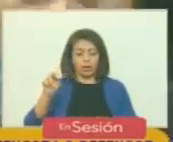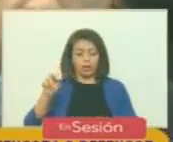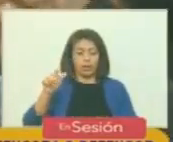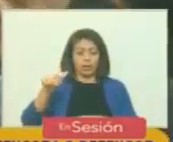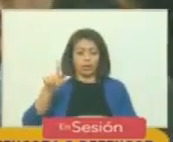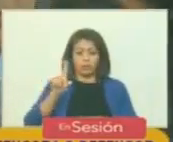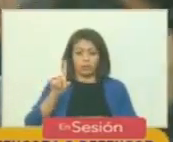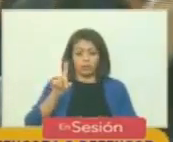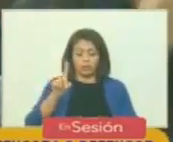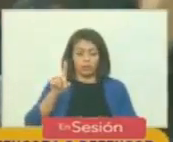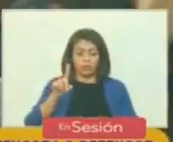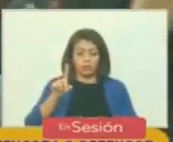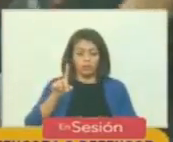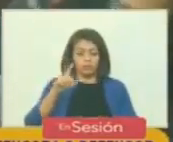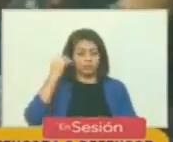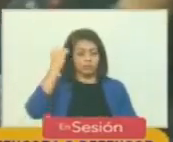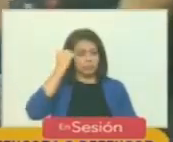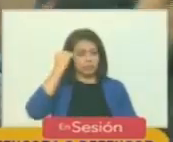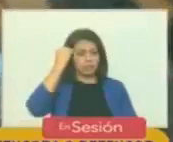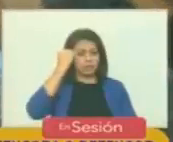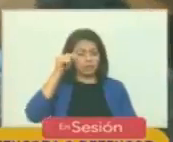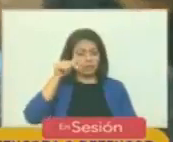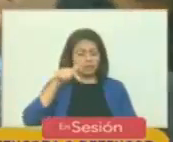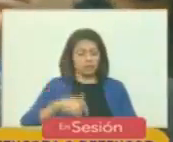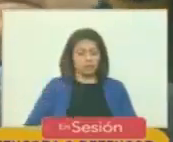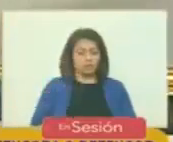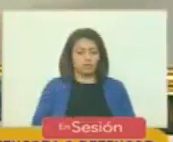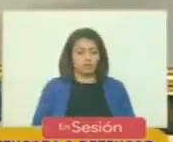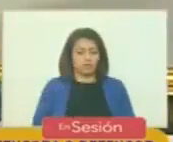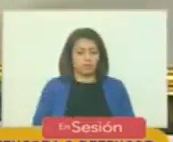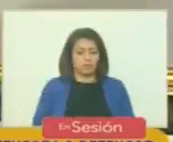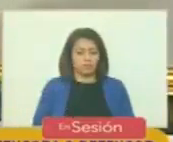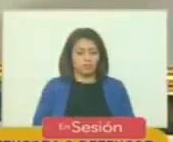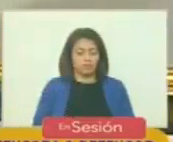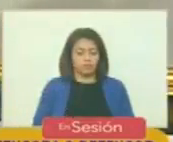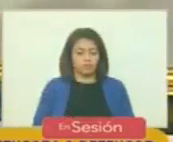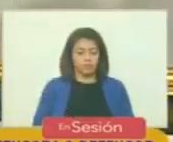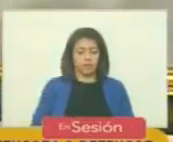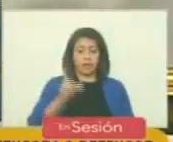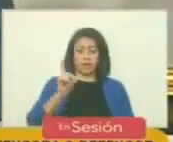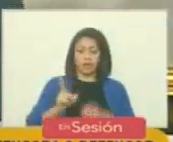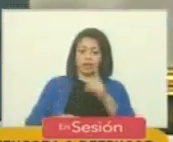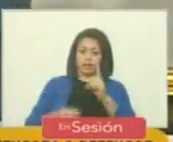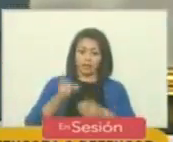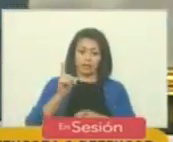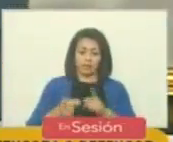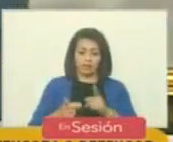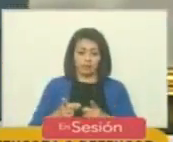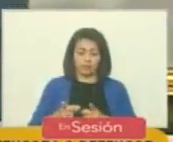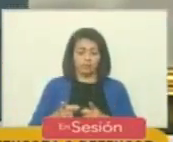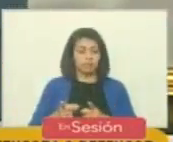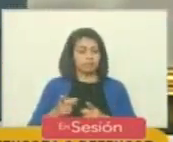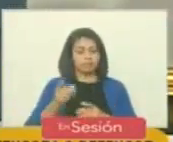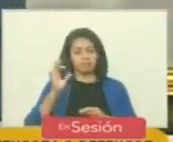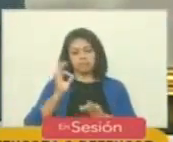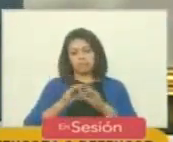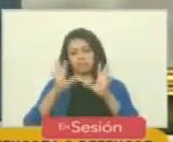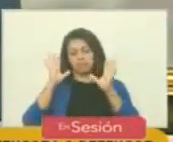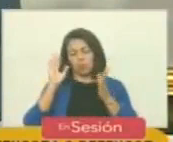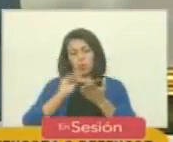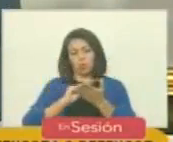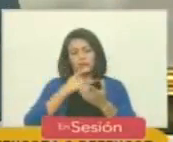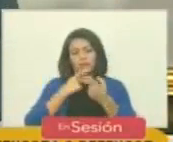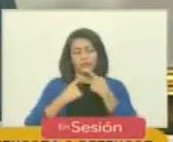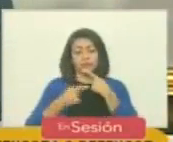consideramos que sea algo fútil insistir